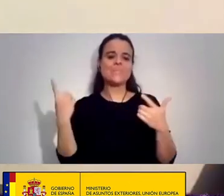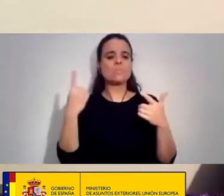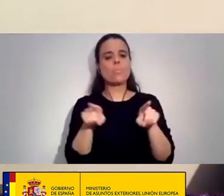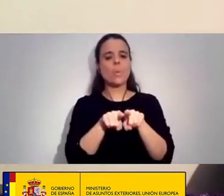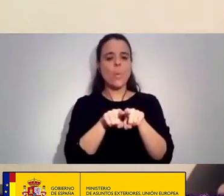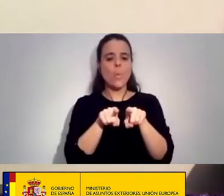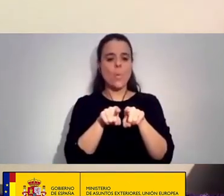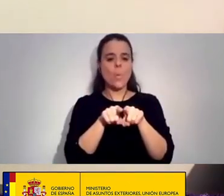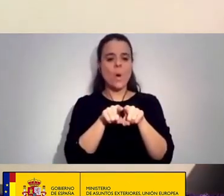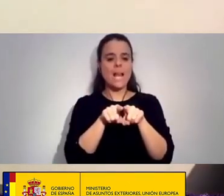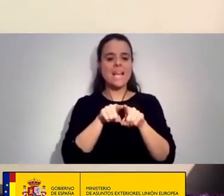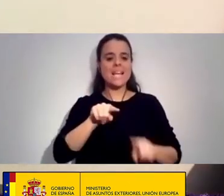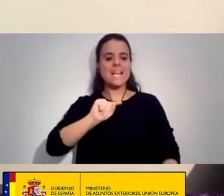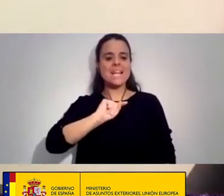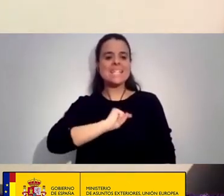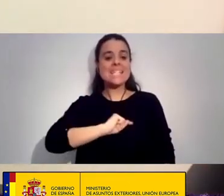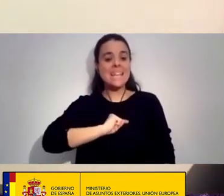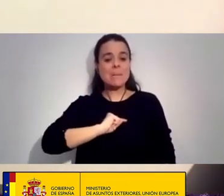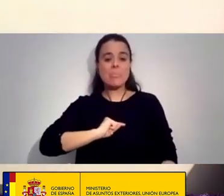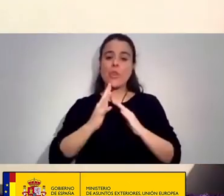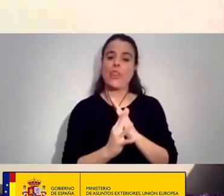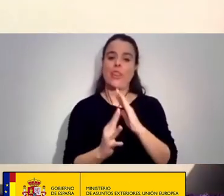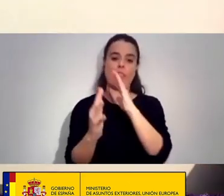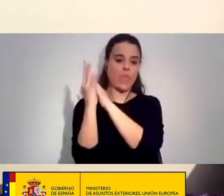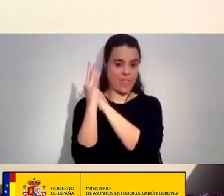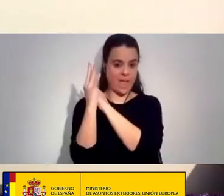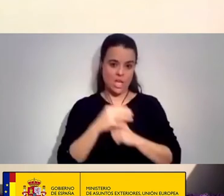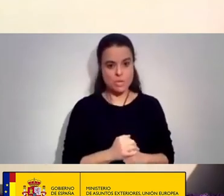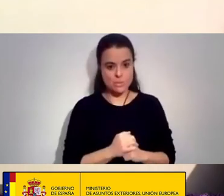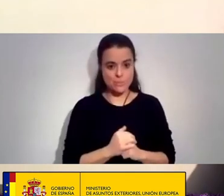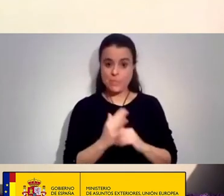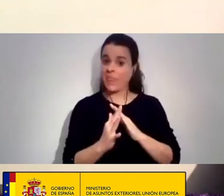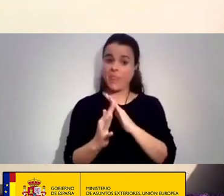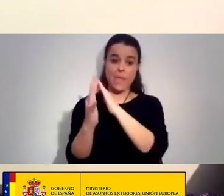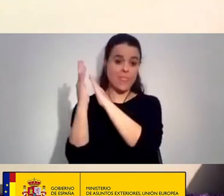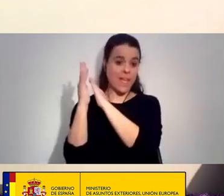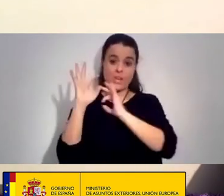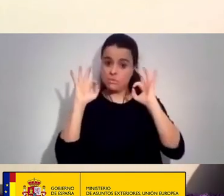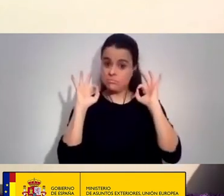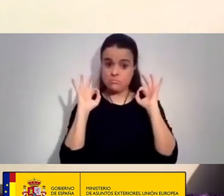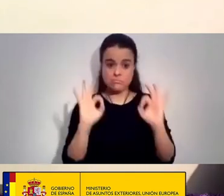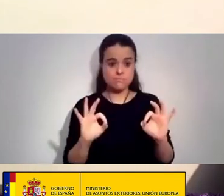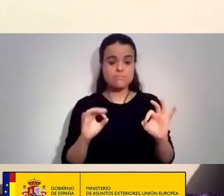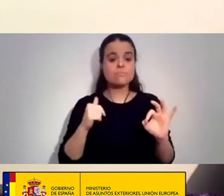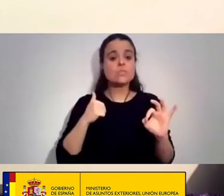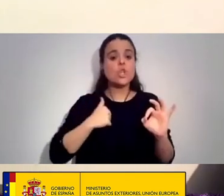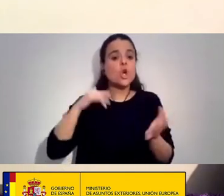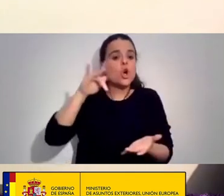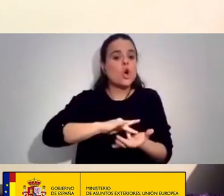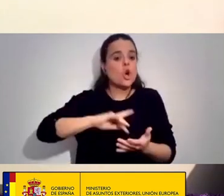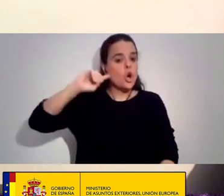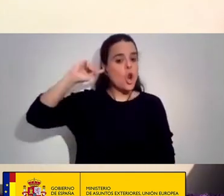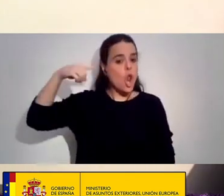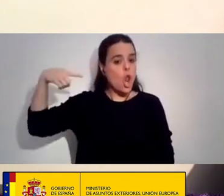feeling of 10 years Hace 10 years, exactly I was in London I was in the Frontline